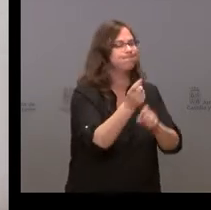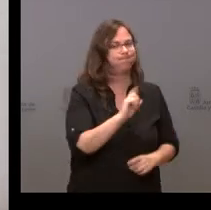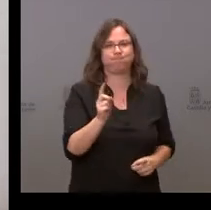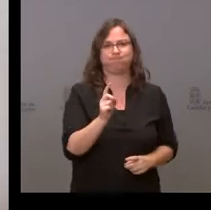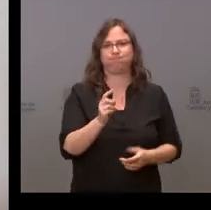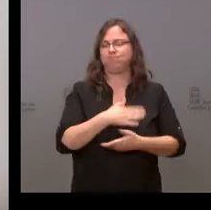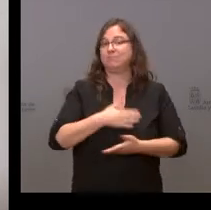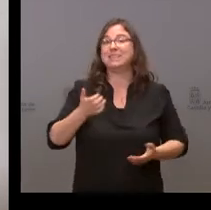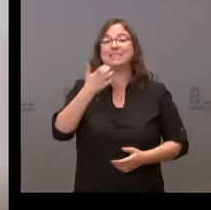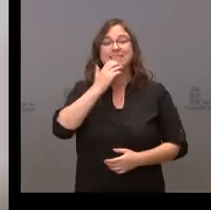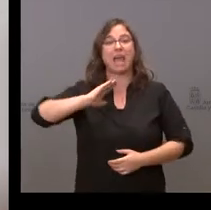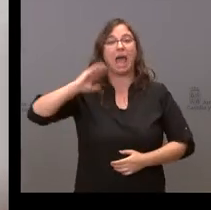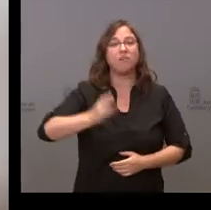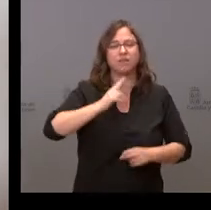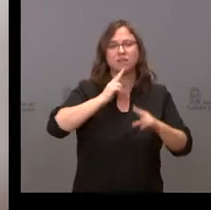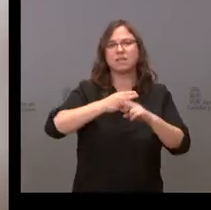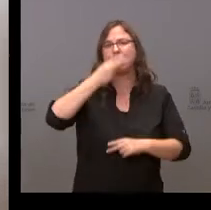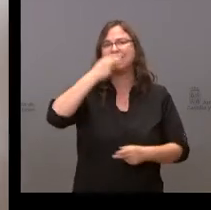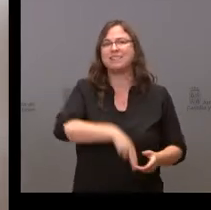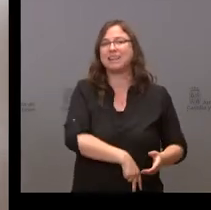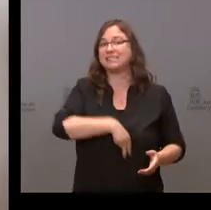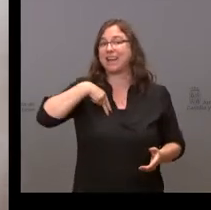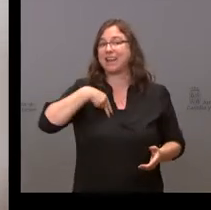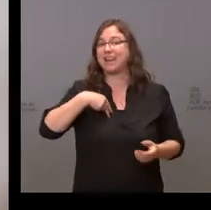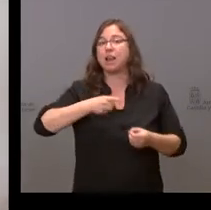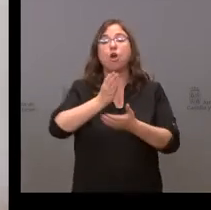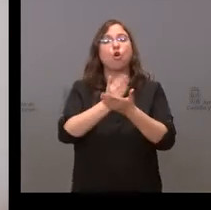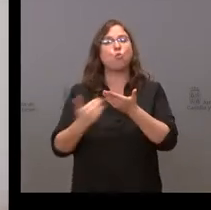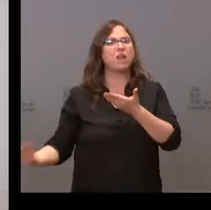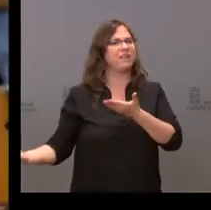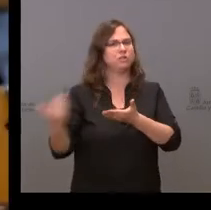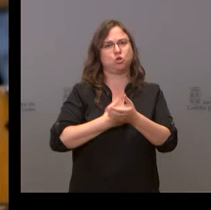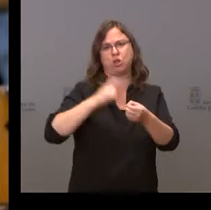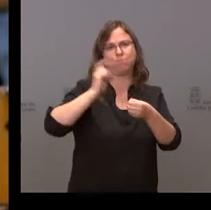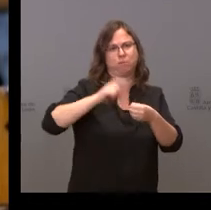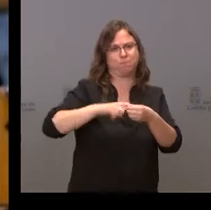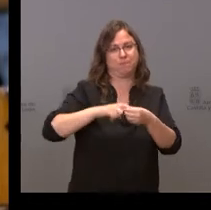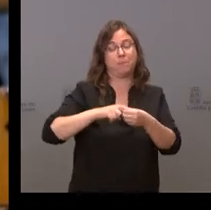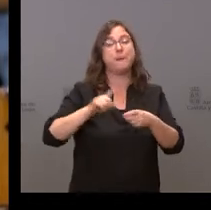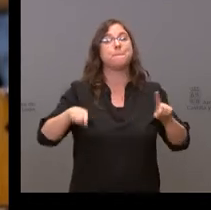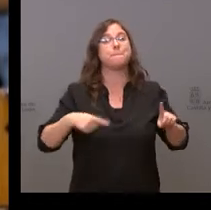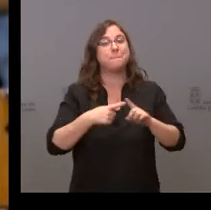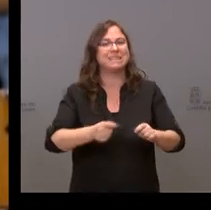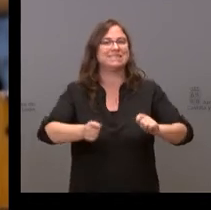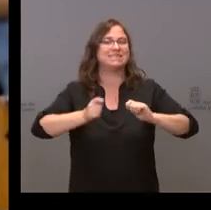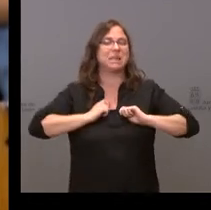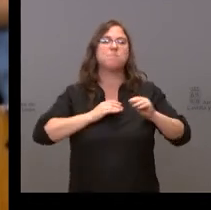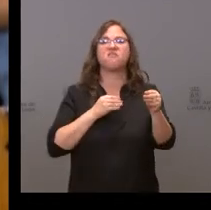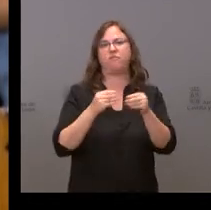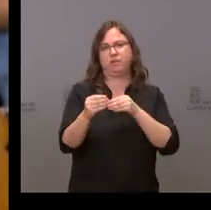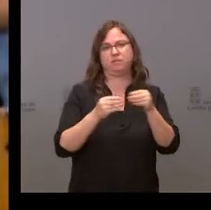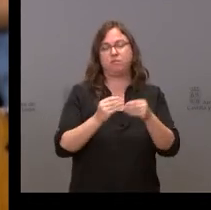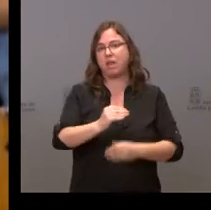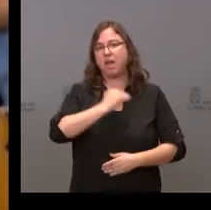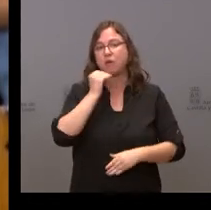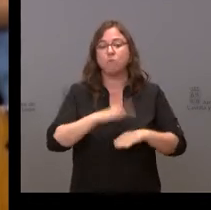al interés general se negocie entre todas las comunidades autónomas y que se nos deje un marco de flexibilidad para poder